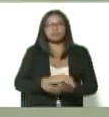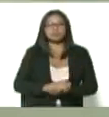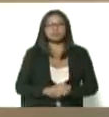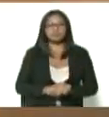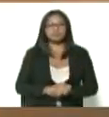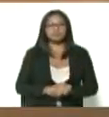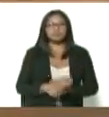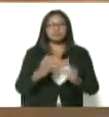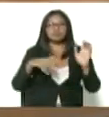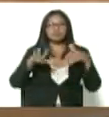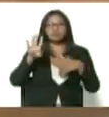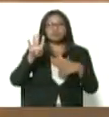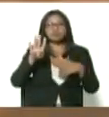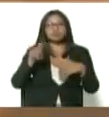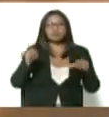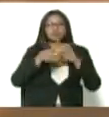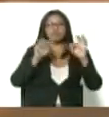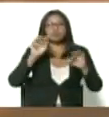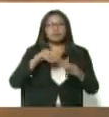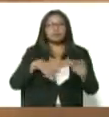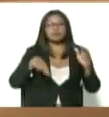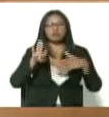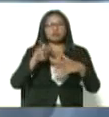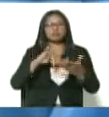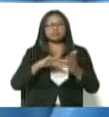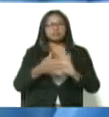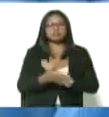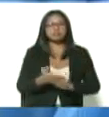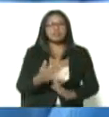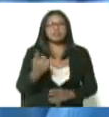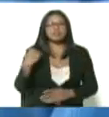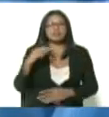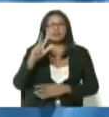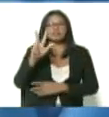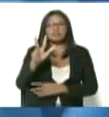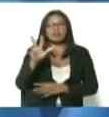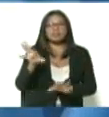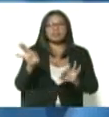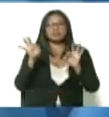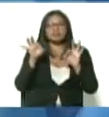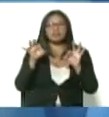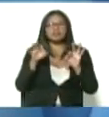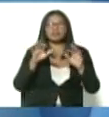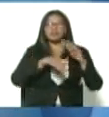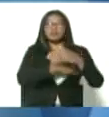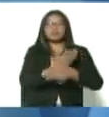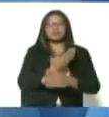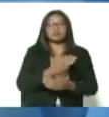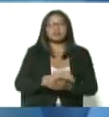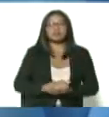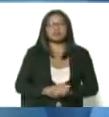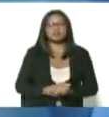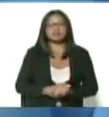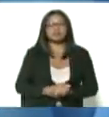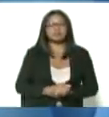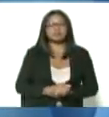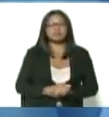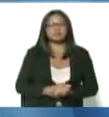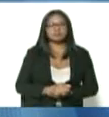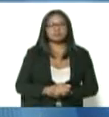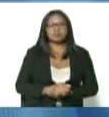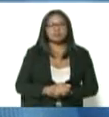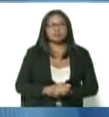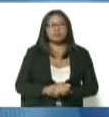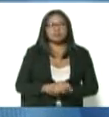14 especialidades dentro de estas 14 especialidades tiene 3 especialidades universitarias es un hospital de